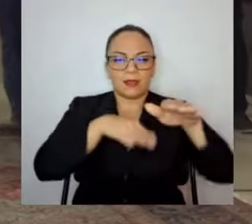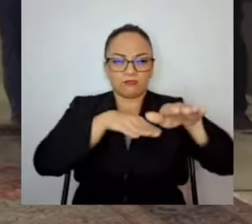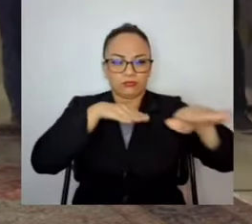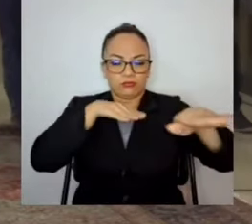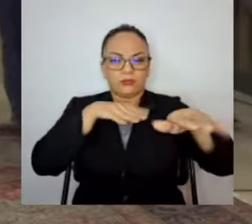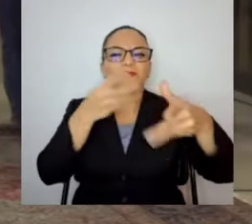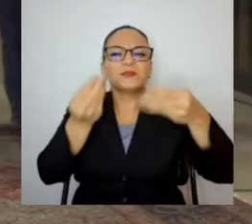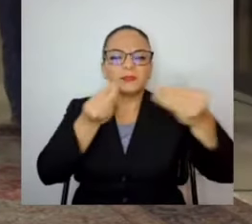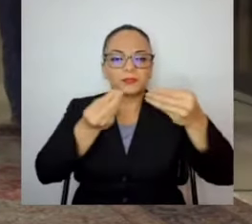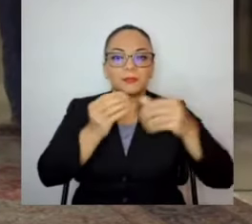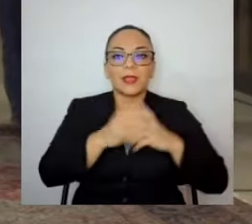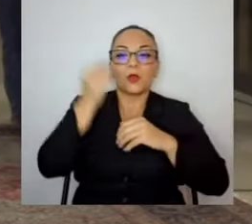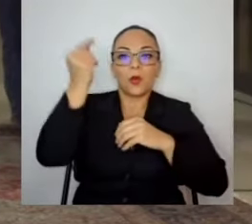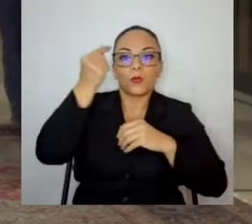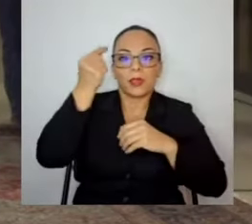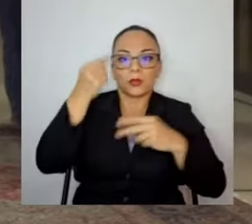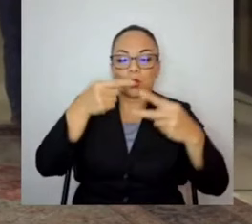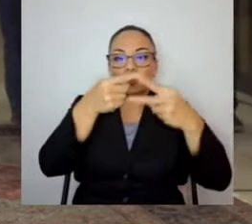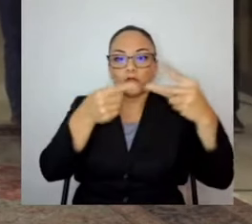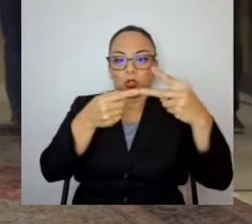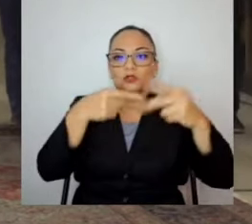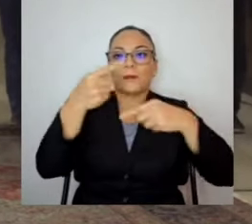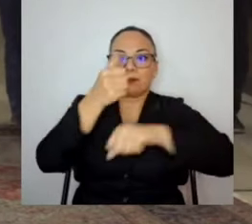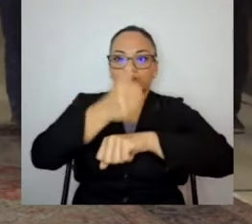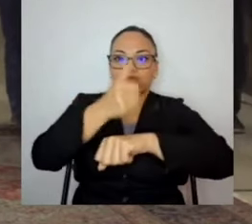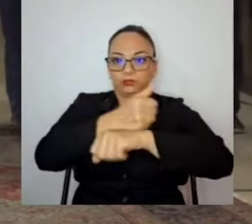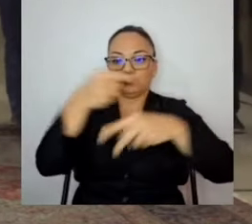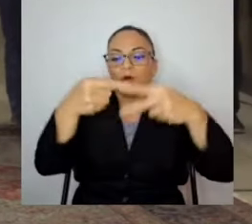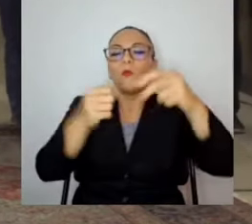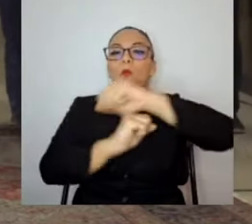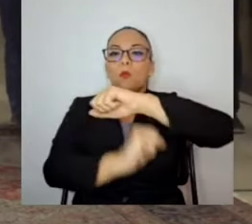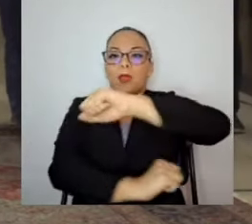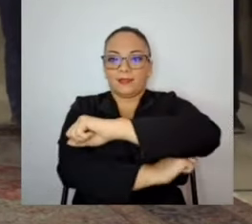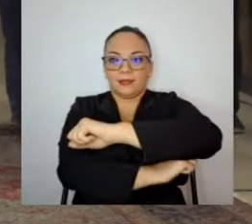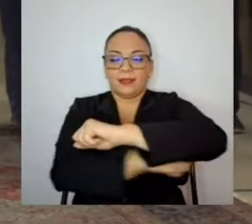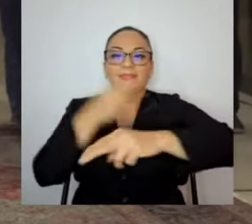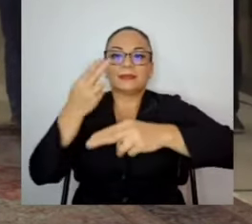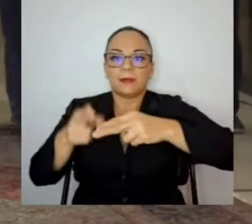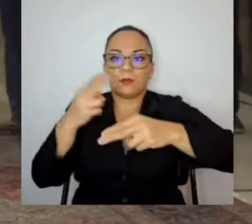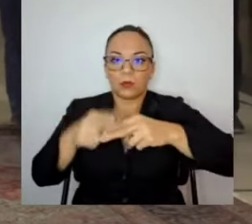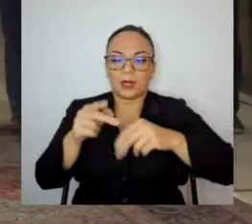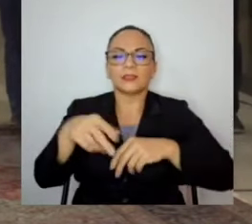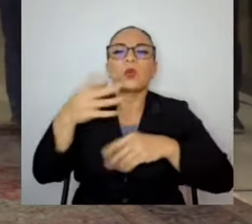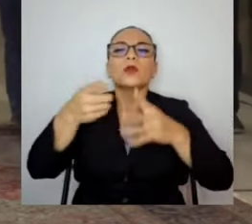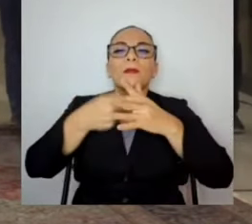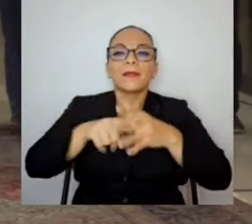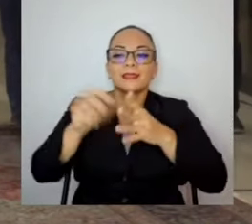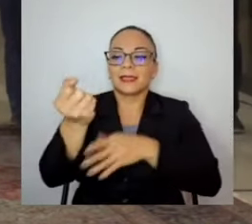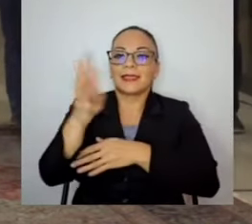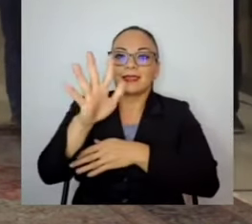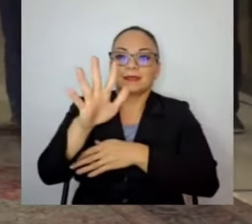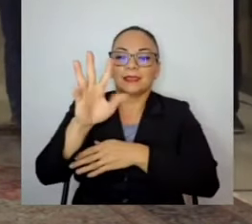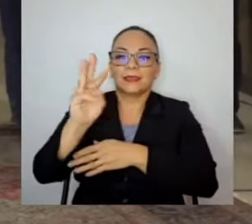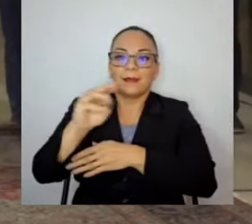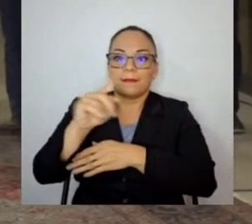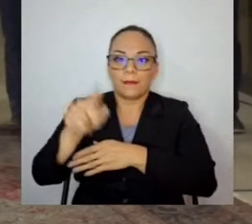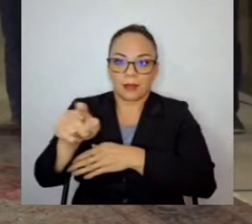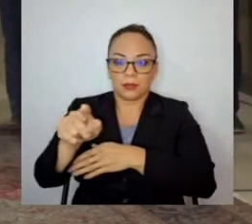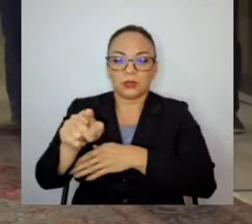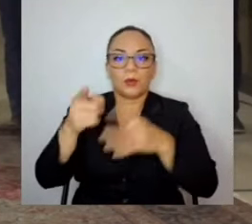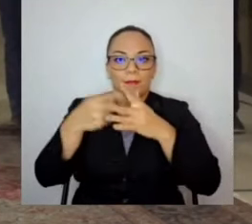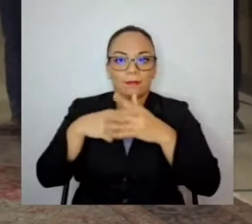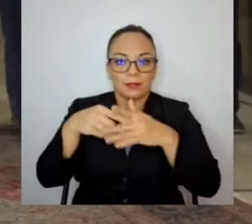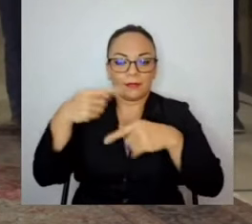gobierno va a instalar dos puentes Baileys, que estarán en funcionamiento el próximo 15 de marzo. El día de mañana,